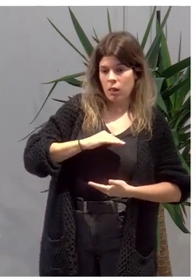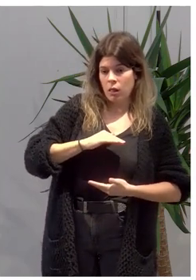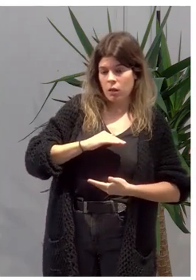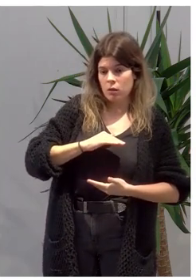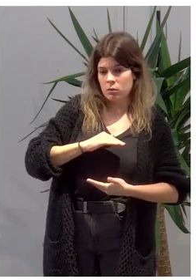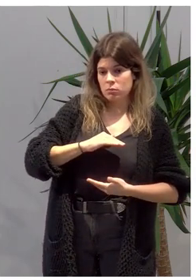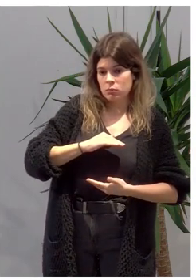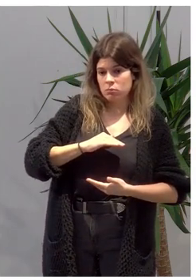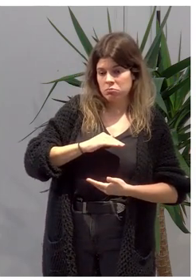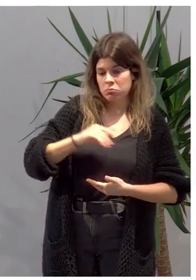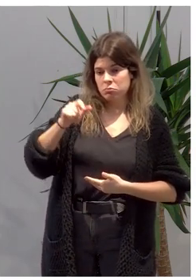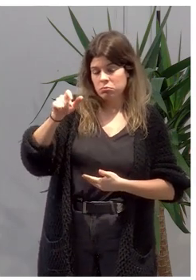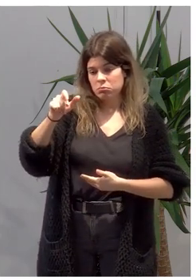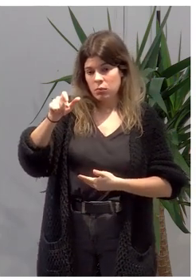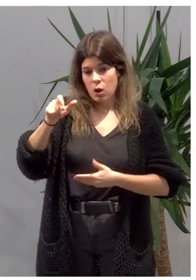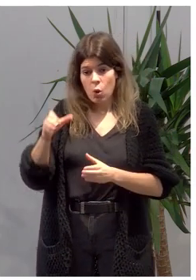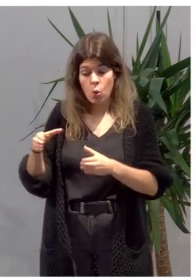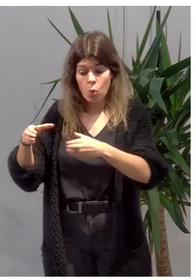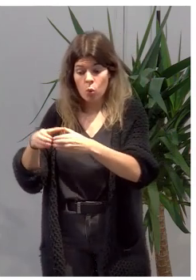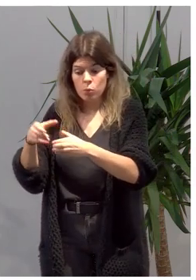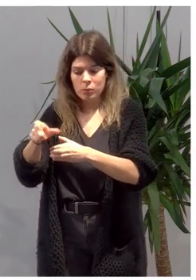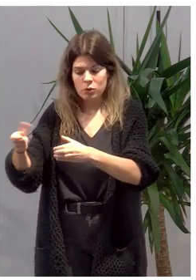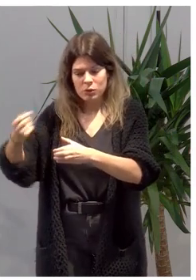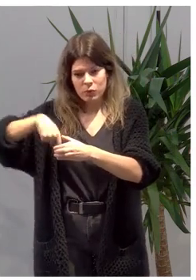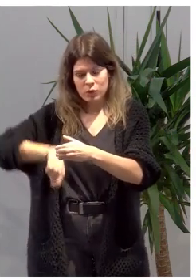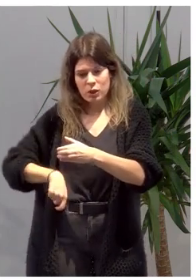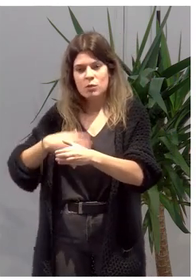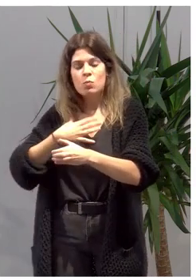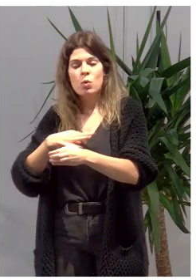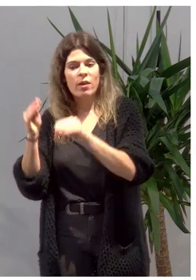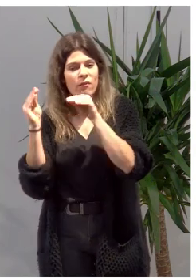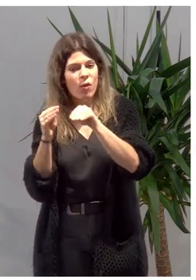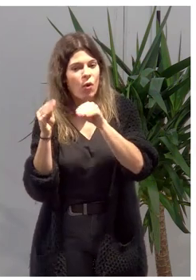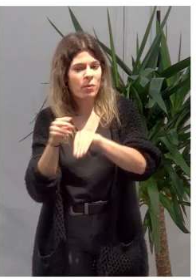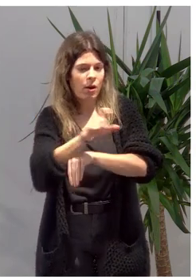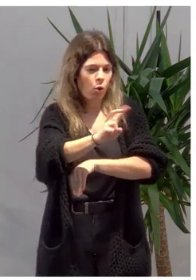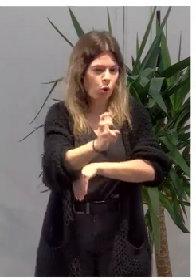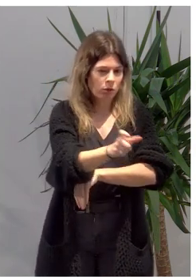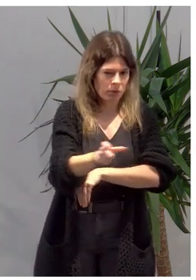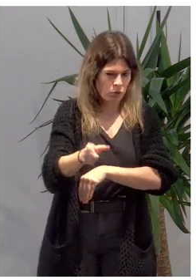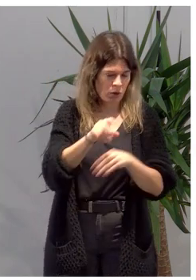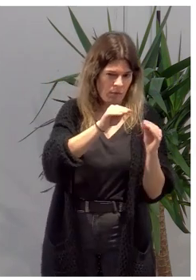tener un grupo de profesionales que sean ya capaces de formar a otros formadores.